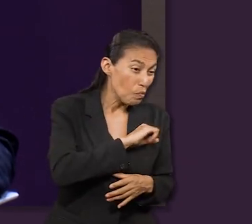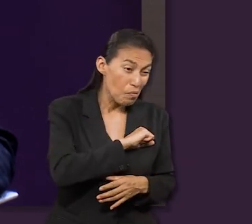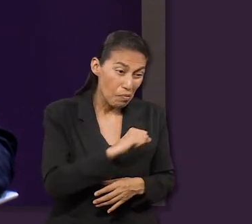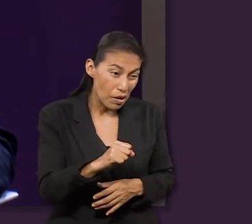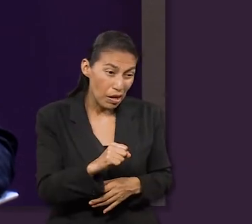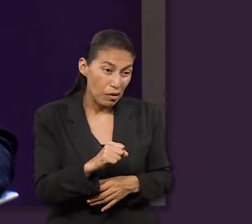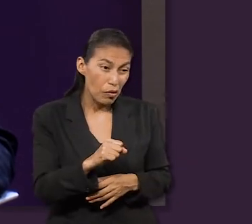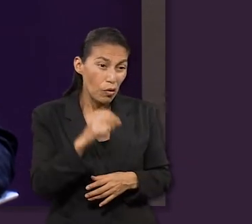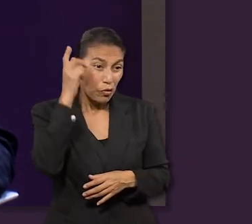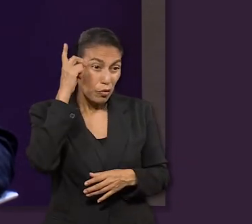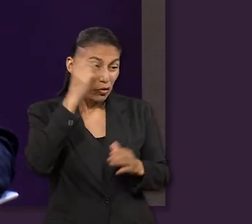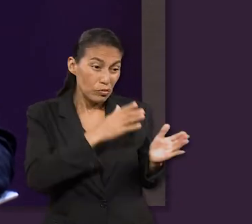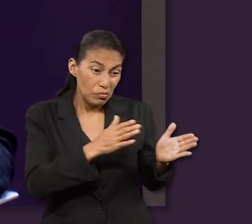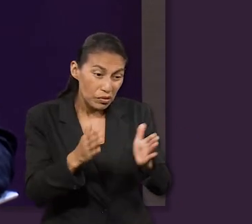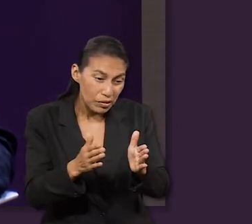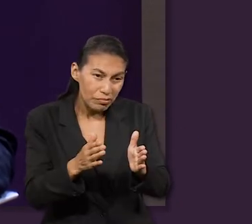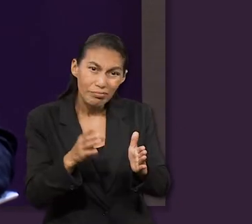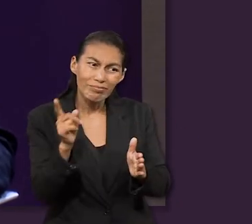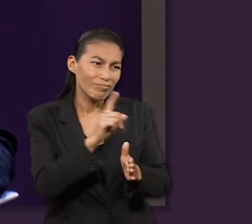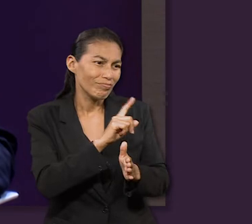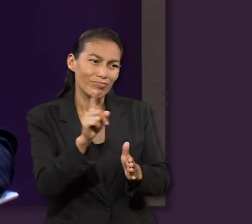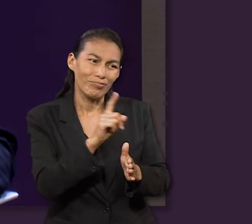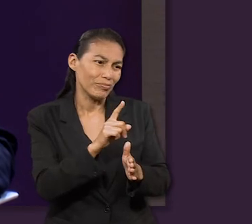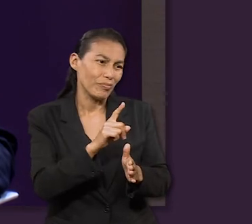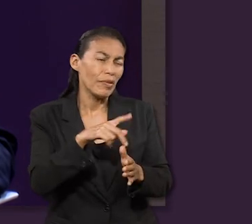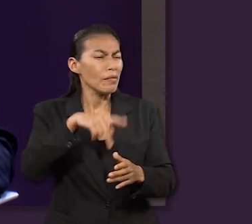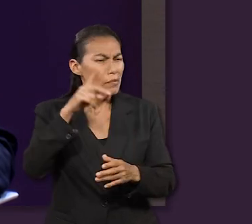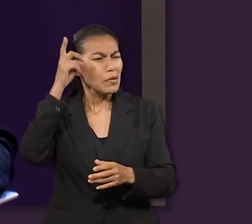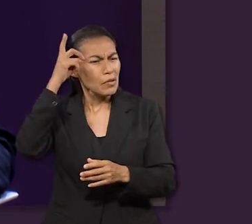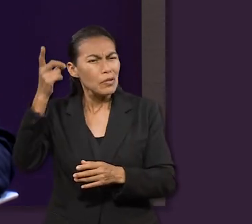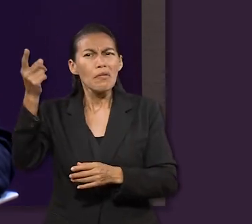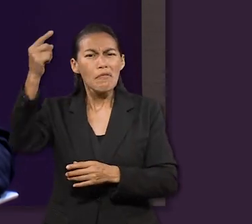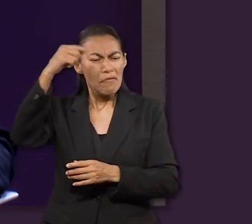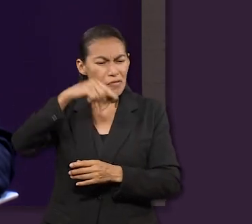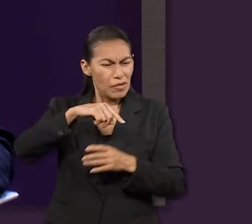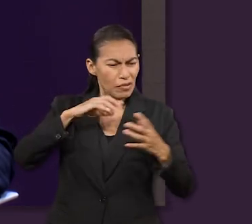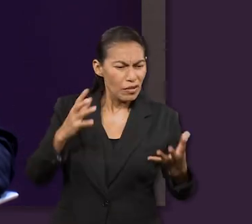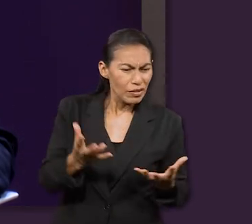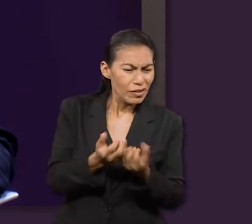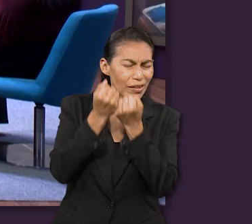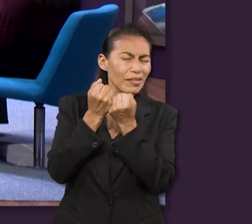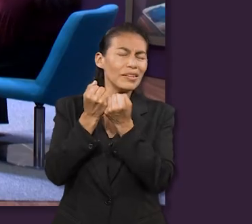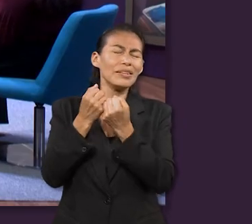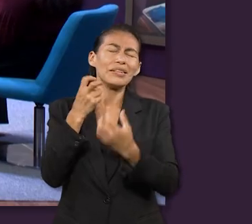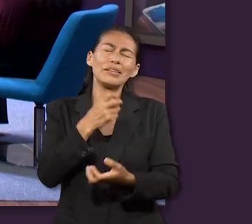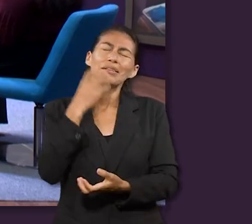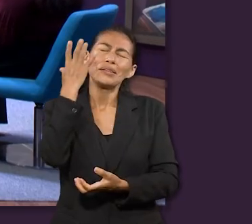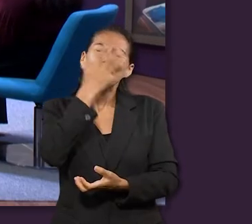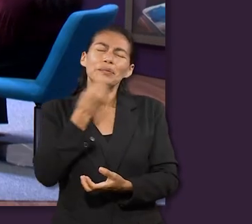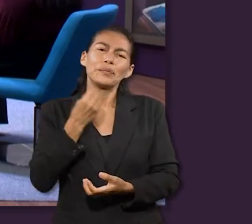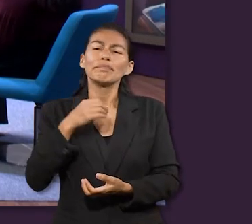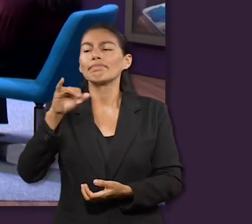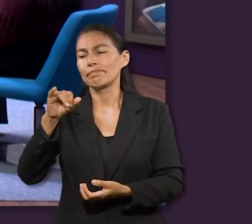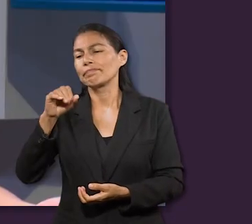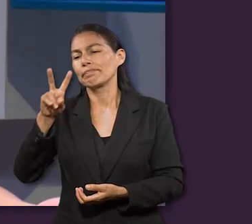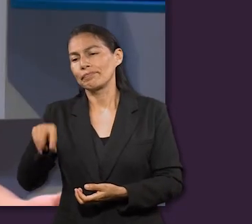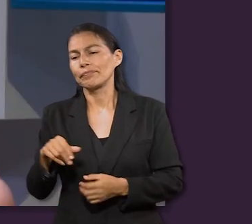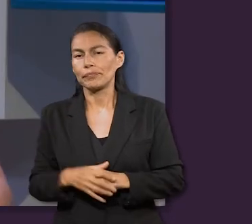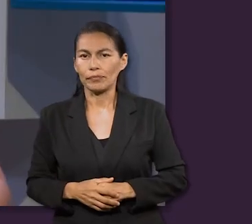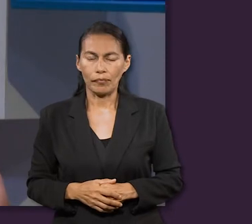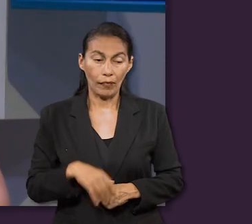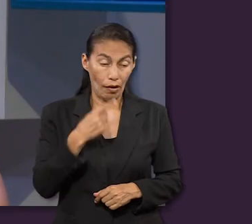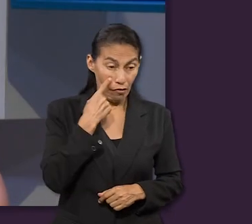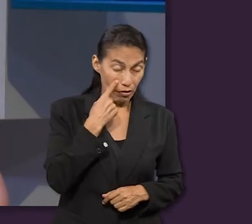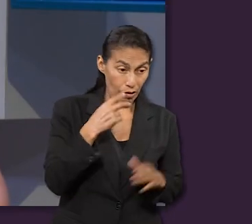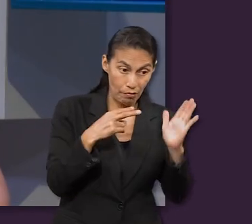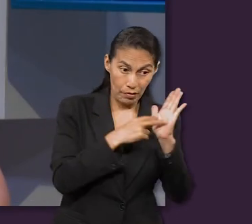pues nosotros sufrimos, ¿no? Pero gracias a Dios por la salvación que tenemos, ¿no? Tomando en cuenta estos versículos, en